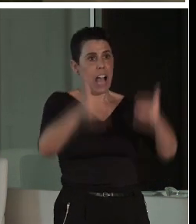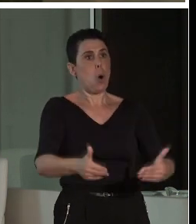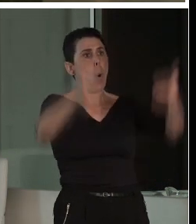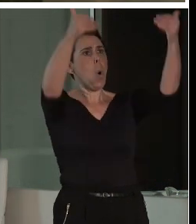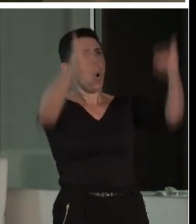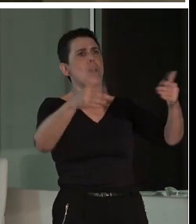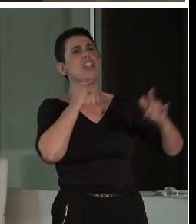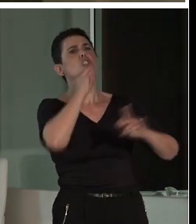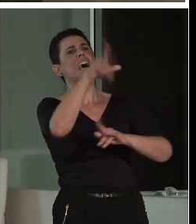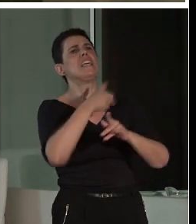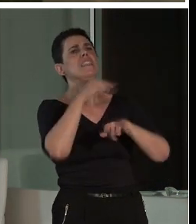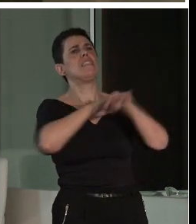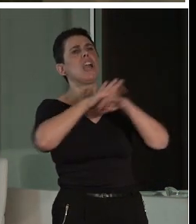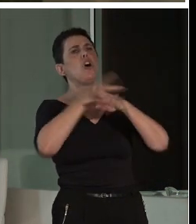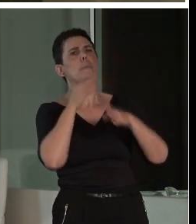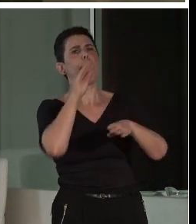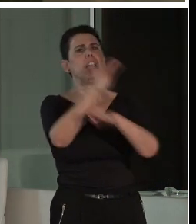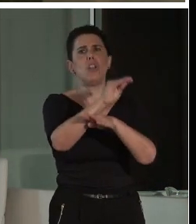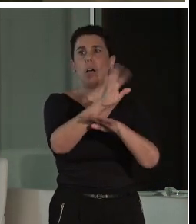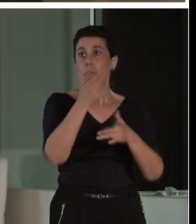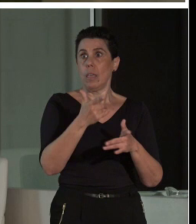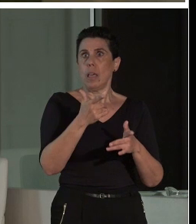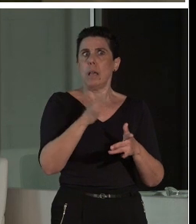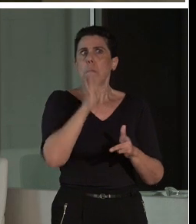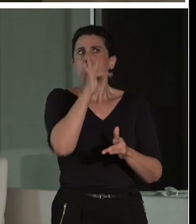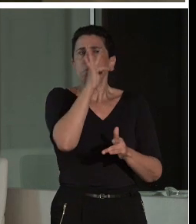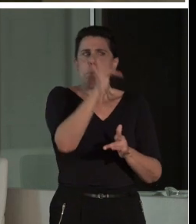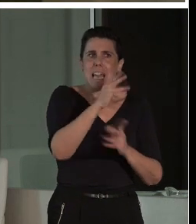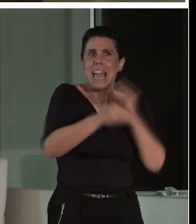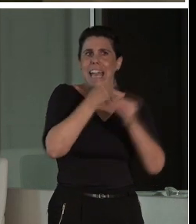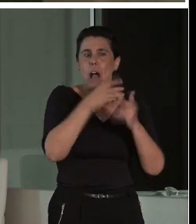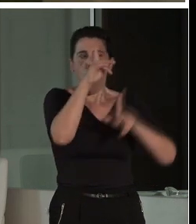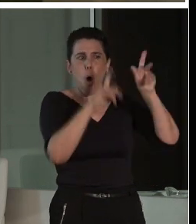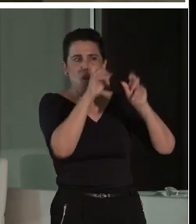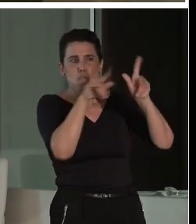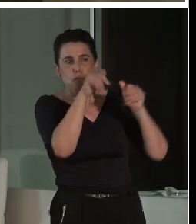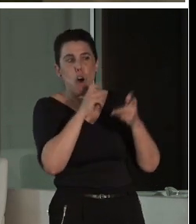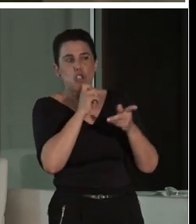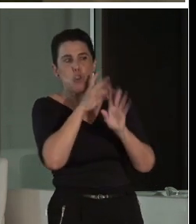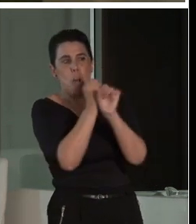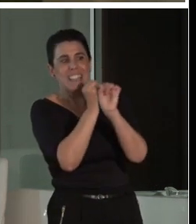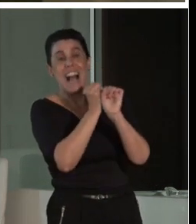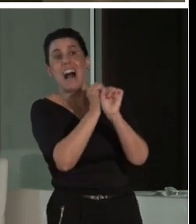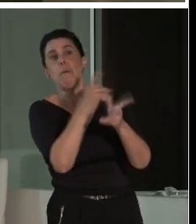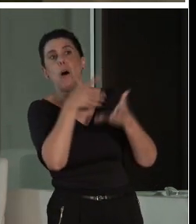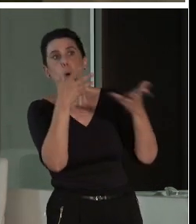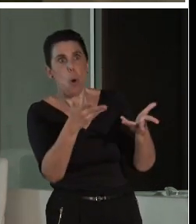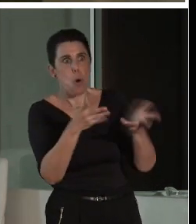obligatorio, pero además pongo fotos del trabajo, de por qué lo hacemos. Y la lona se convierte en un gran panel